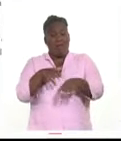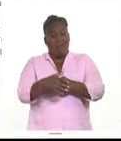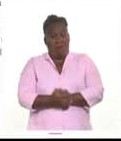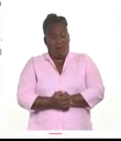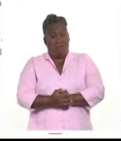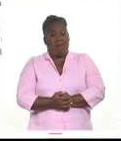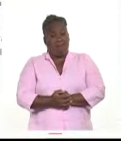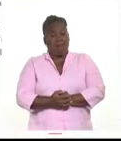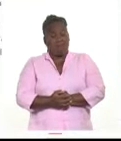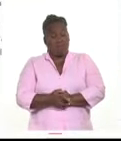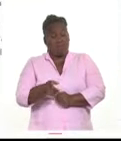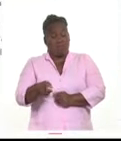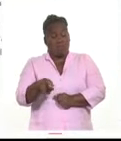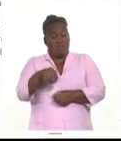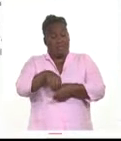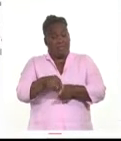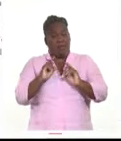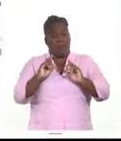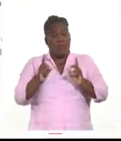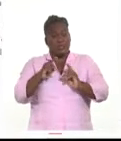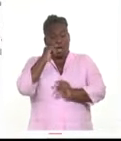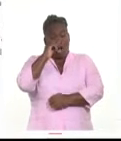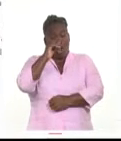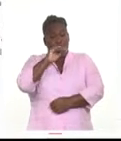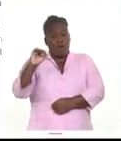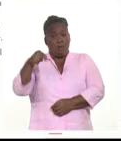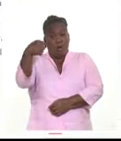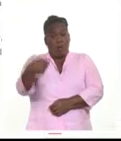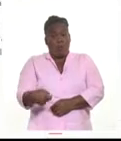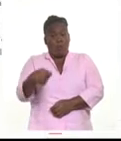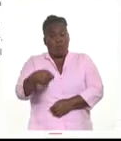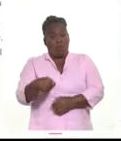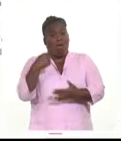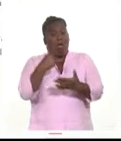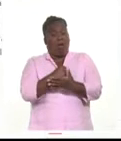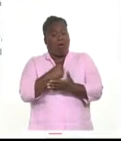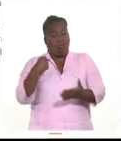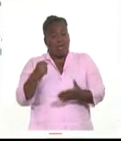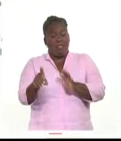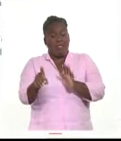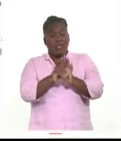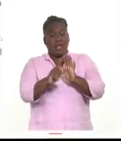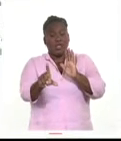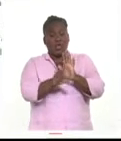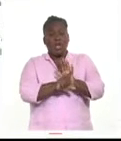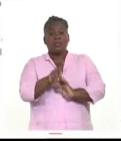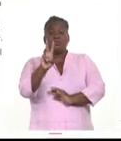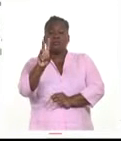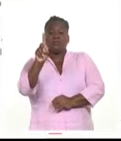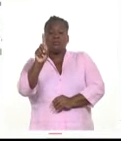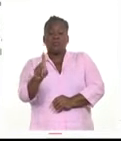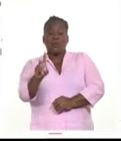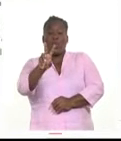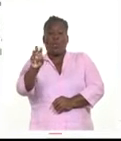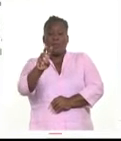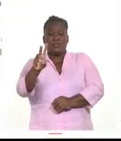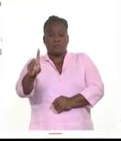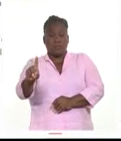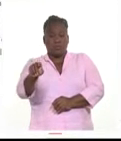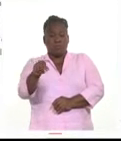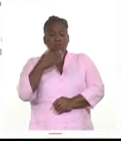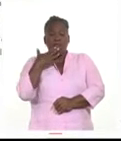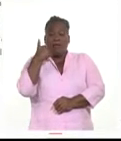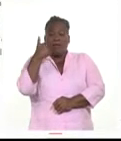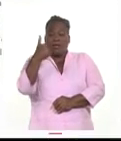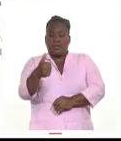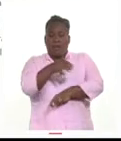consecuente con la política y las normas jurídicas aprobadas en el Decreto Ley Nº 31 de 2021 de Bienestar